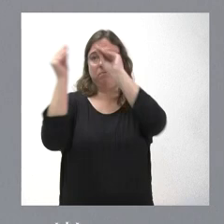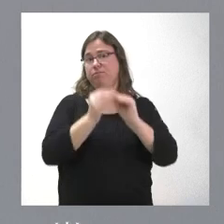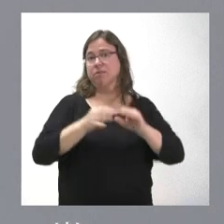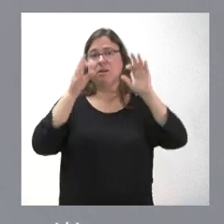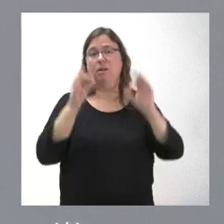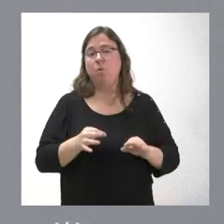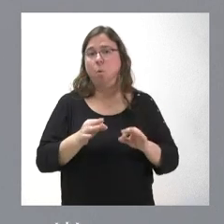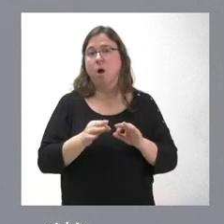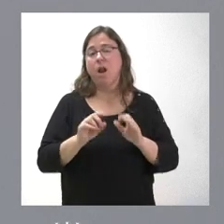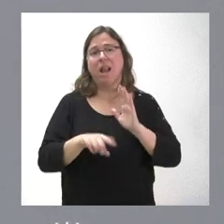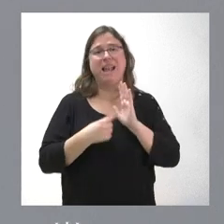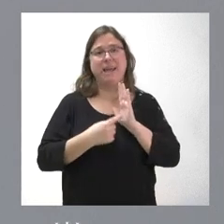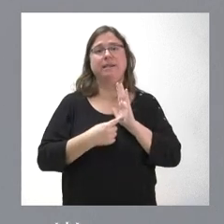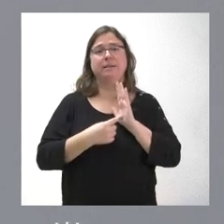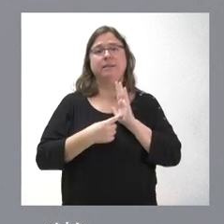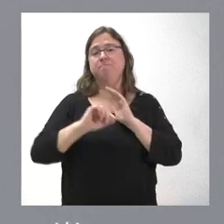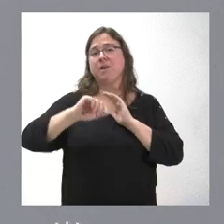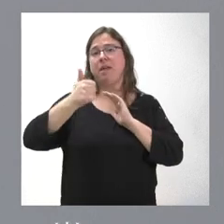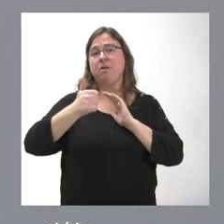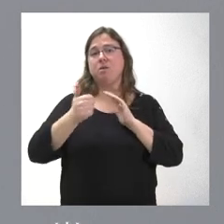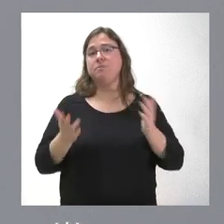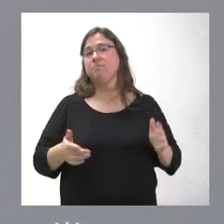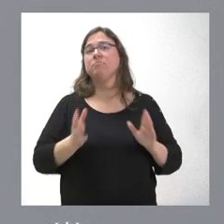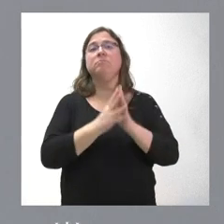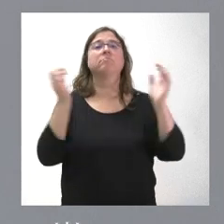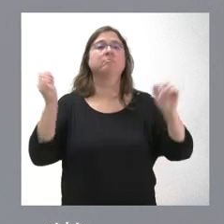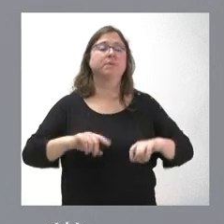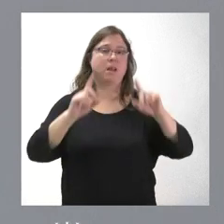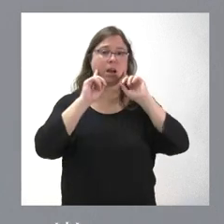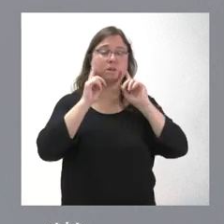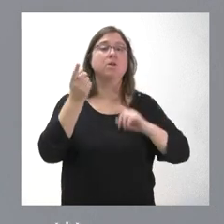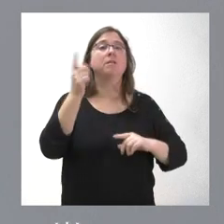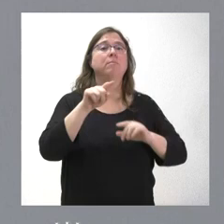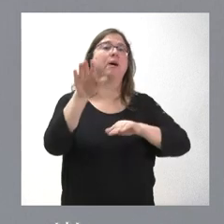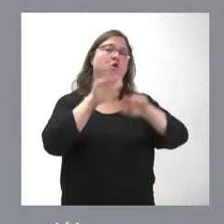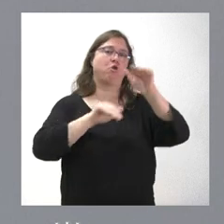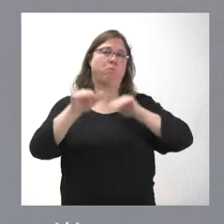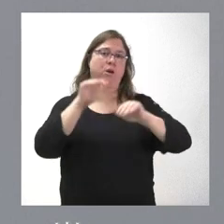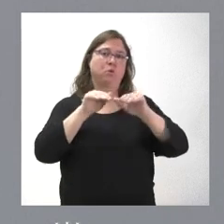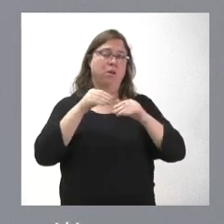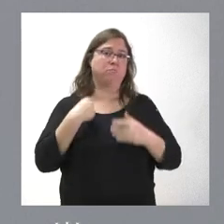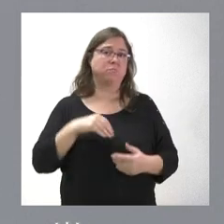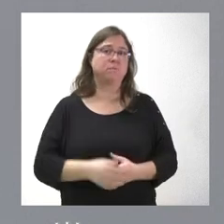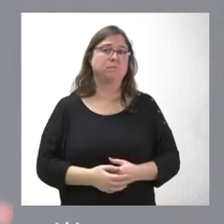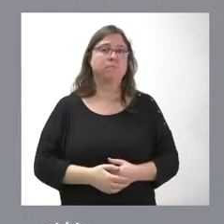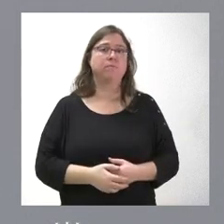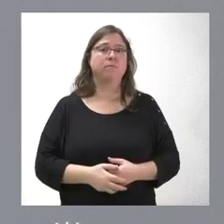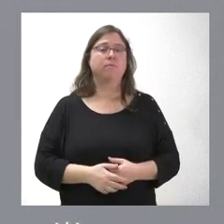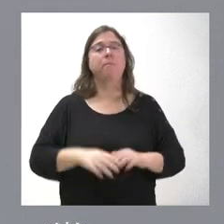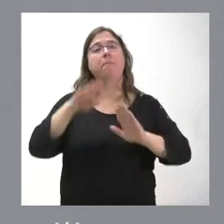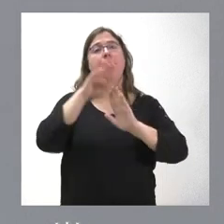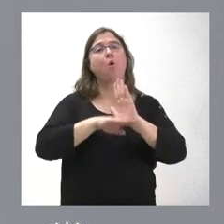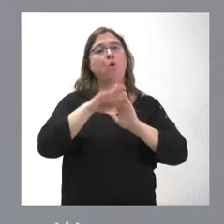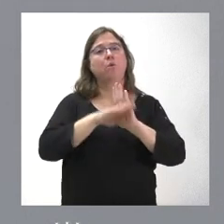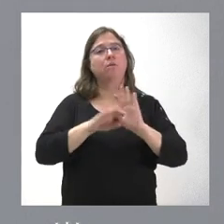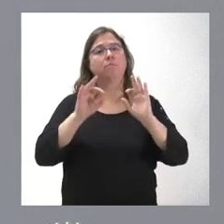inspiración de esta ley nacional y que es de aplicación para este caso. También la convocatoria que lo recoge el orden de prelación,